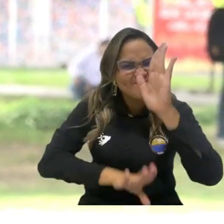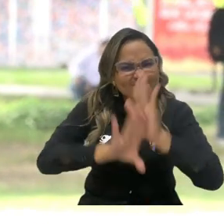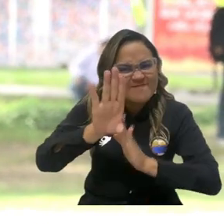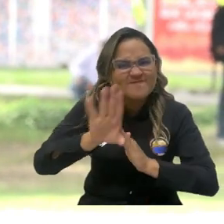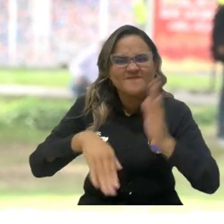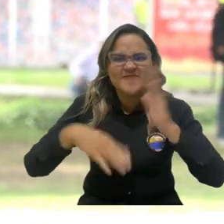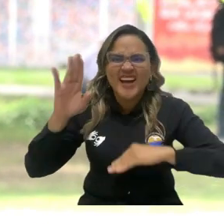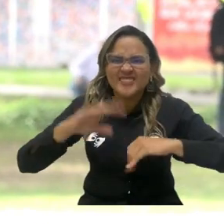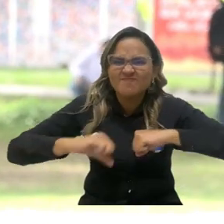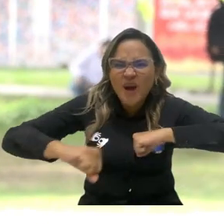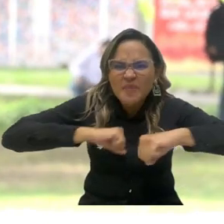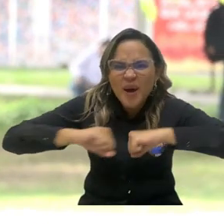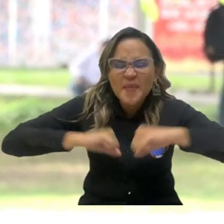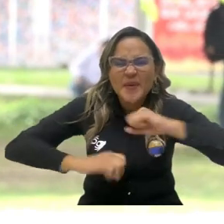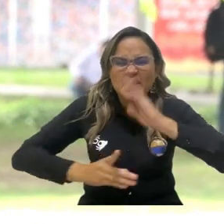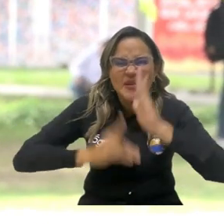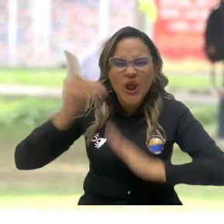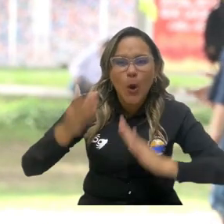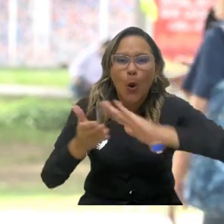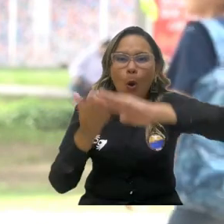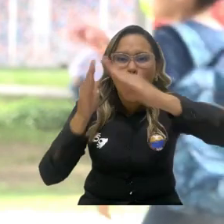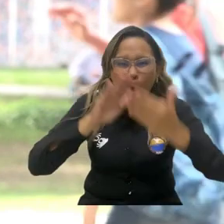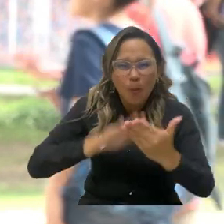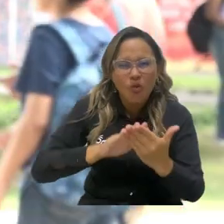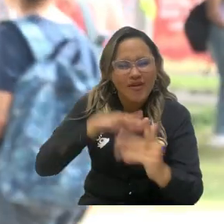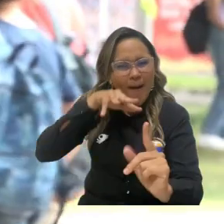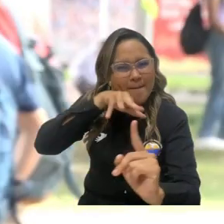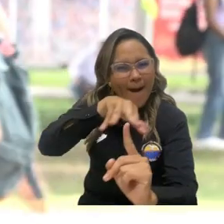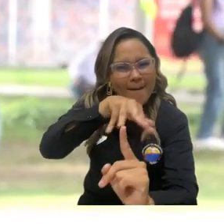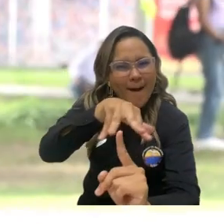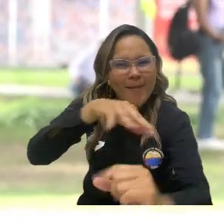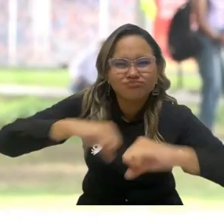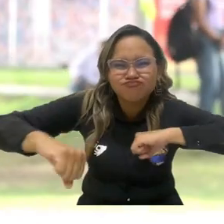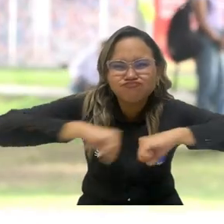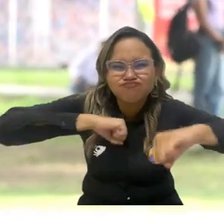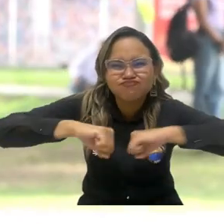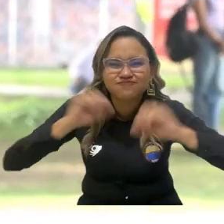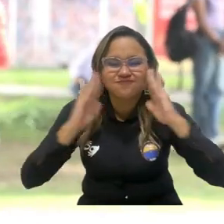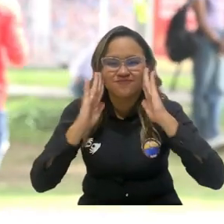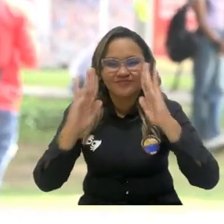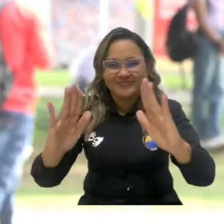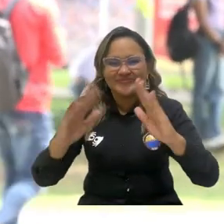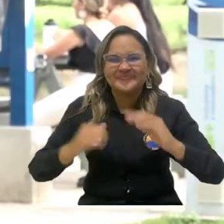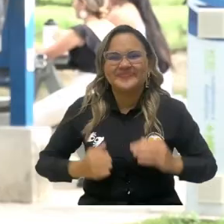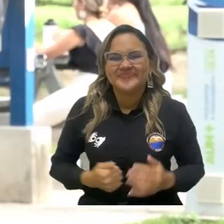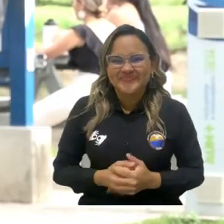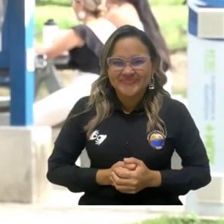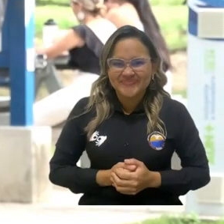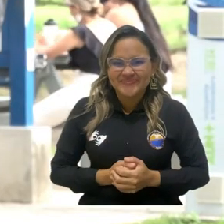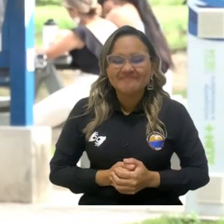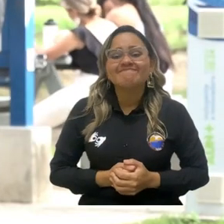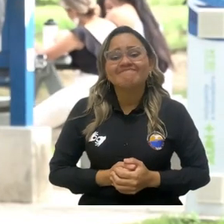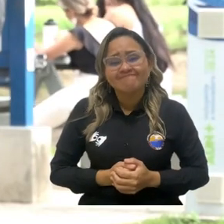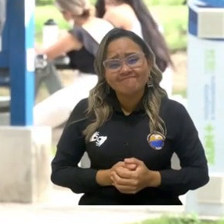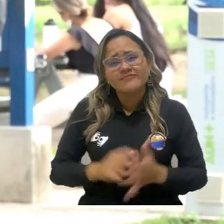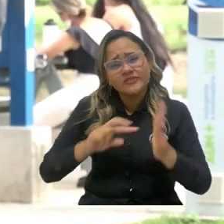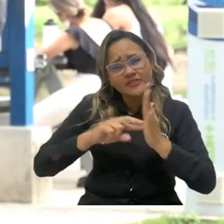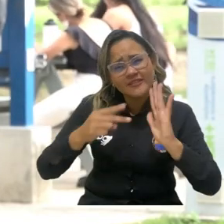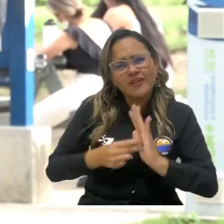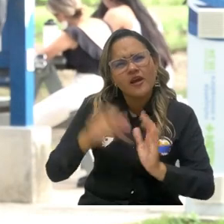crecimiento, de generar desarrollo en las comunidades en las cuales estemos trabajando. Ser más humano,